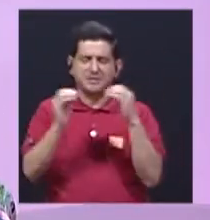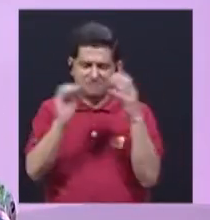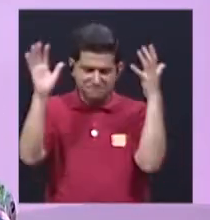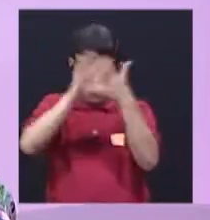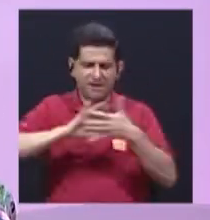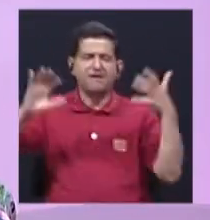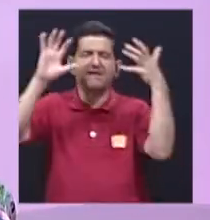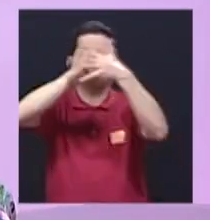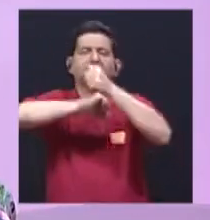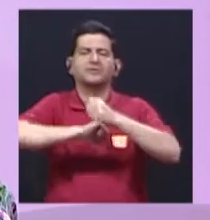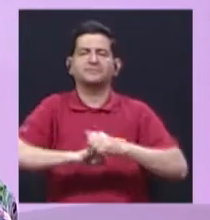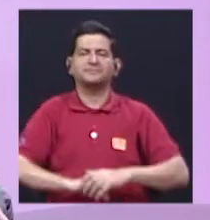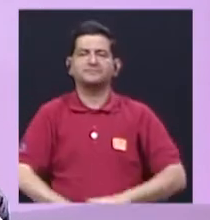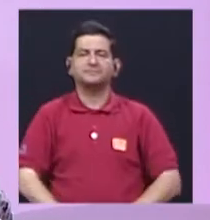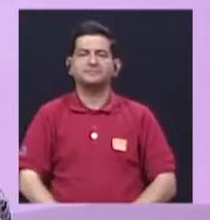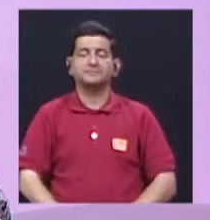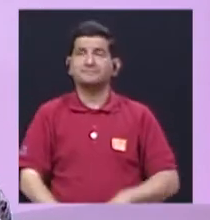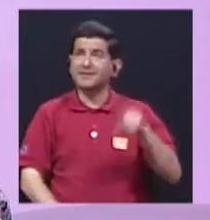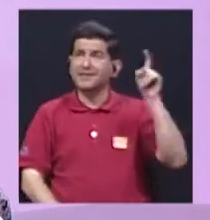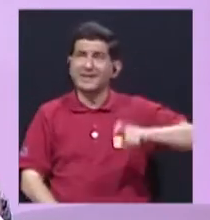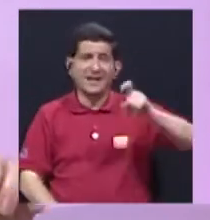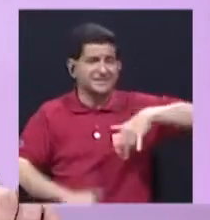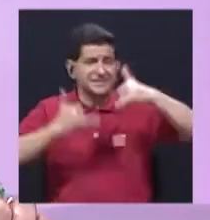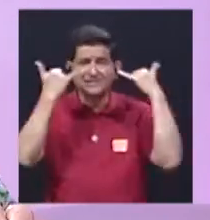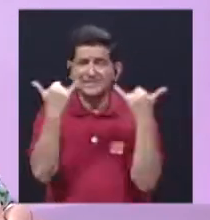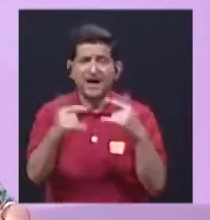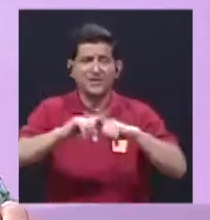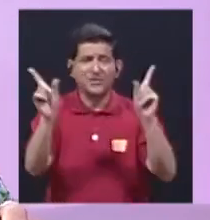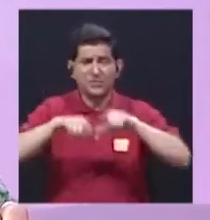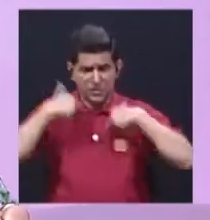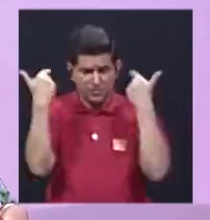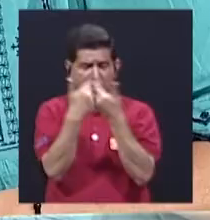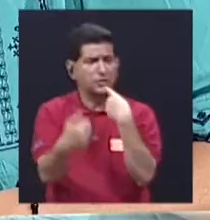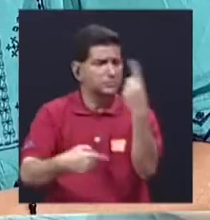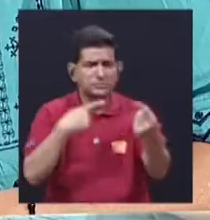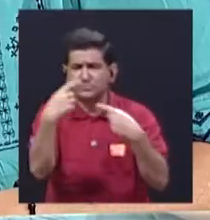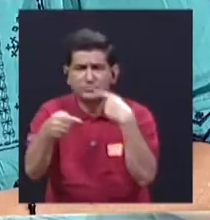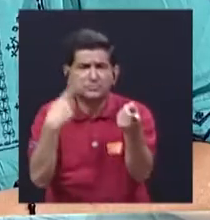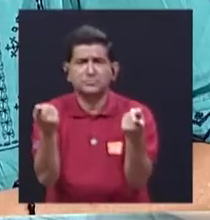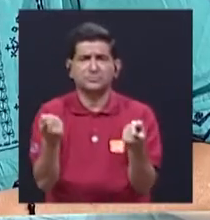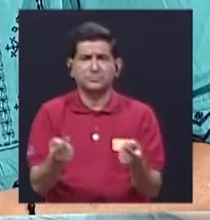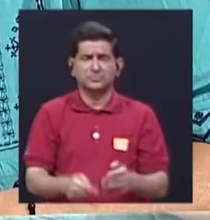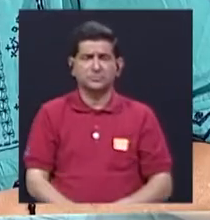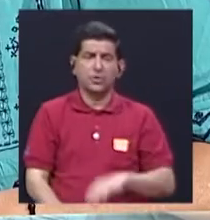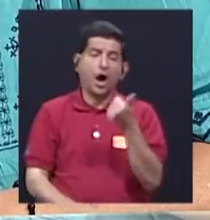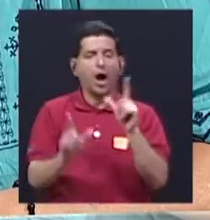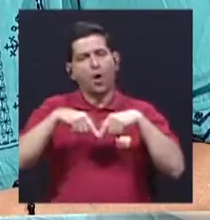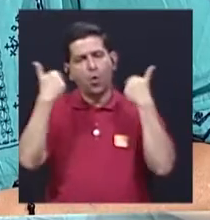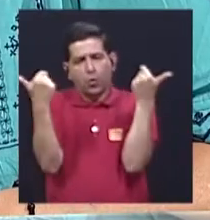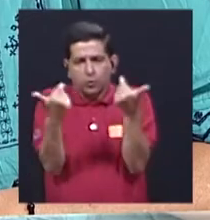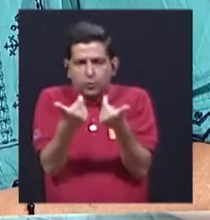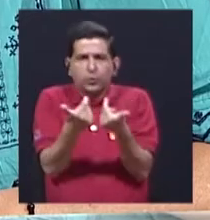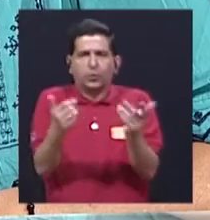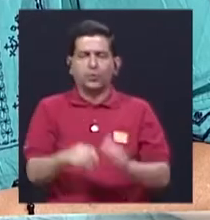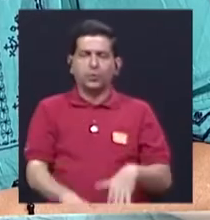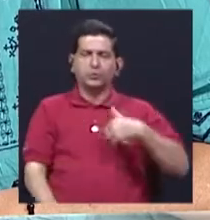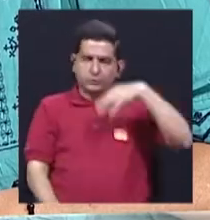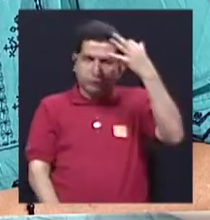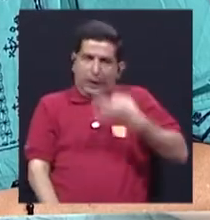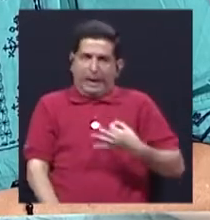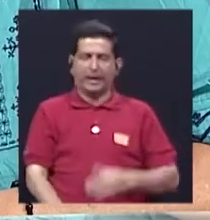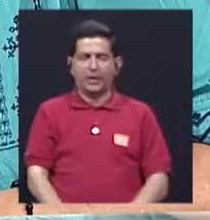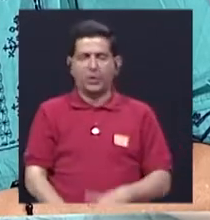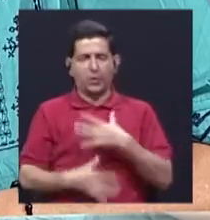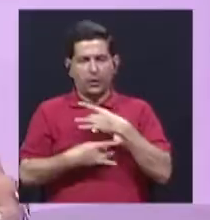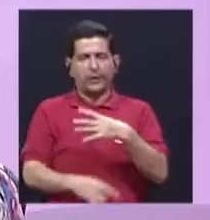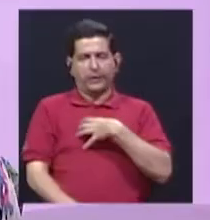¿verdad? Entonces, realmente es urgente, y hay muchos sectores que lo estamos diciendo, ¿verdad? Hay otros sectores que, me imagino yo, que